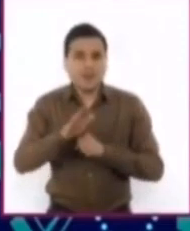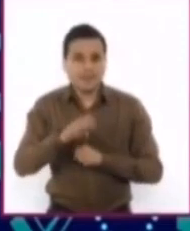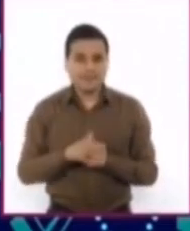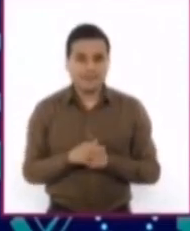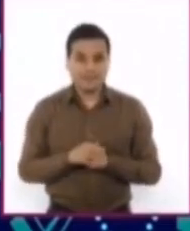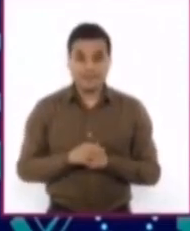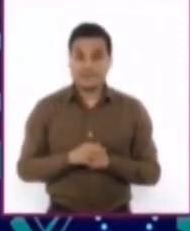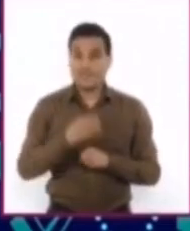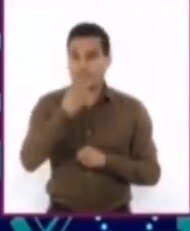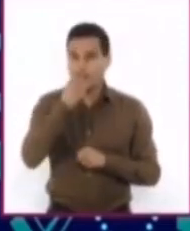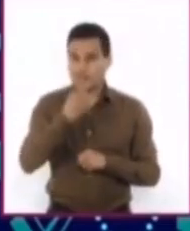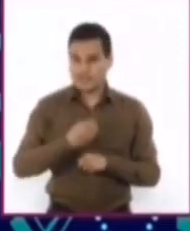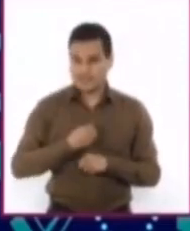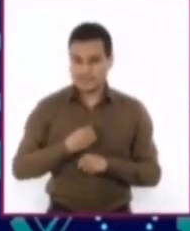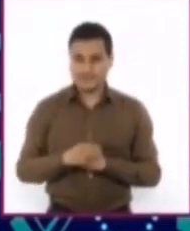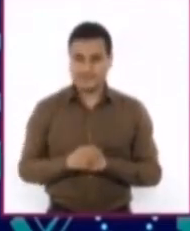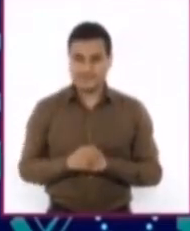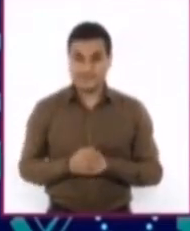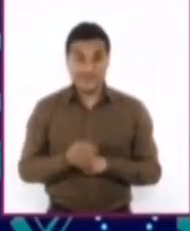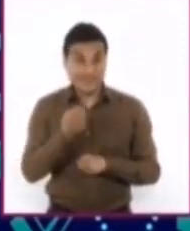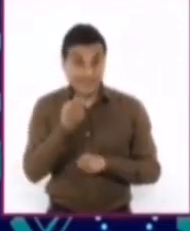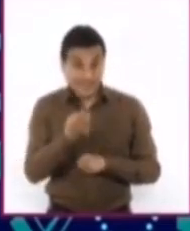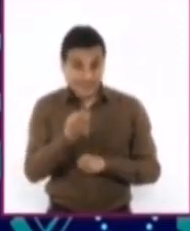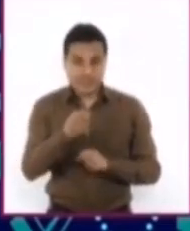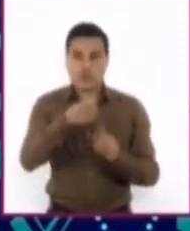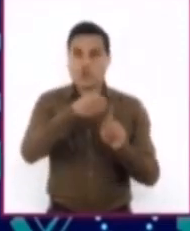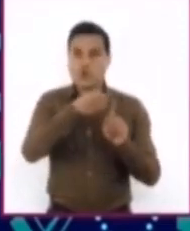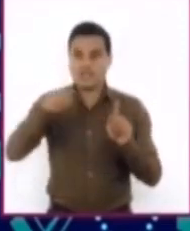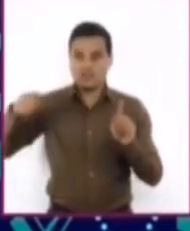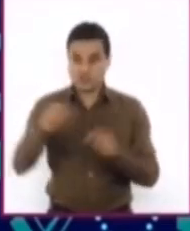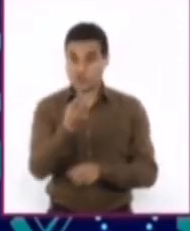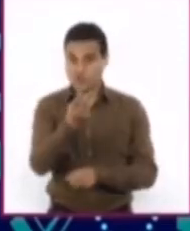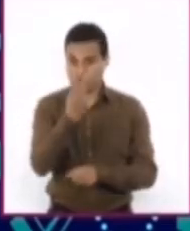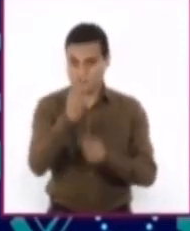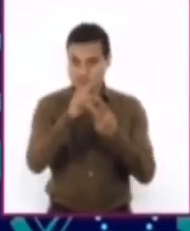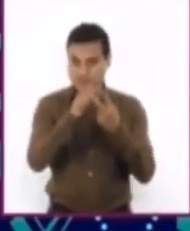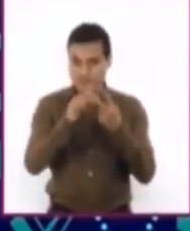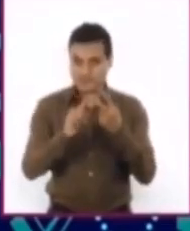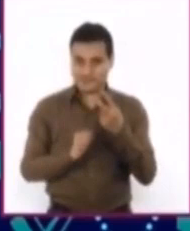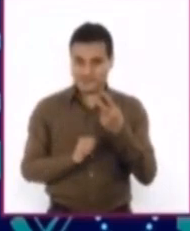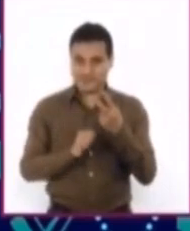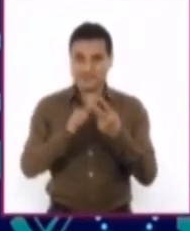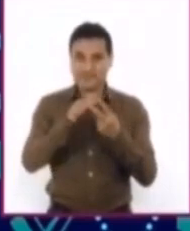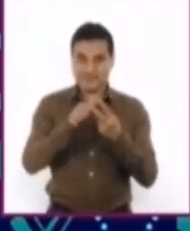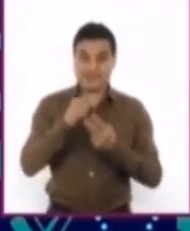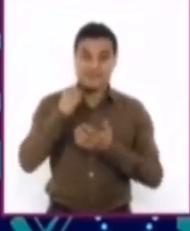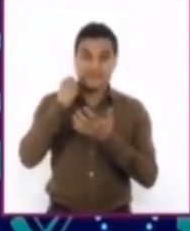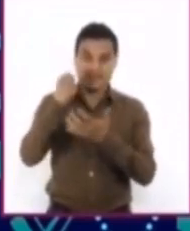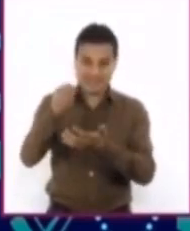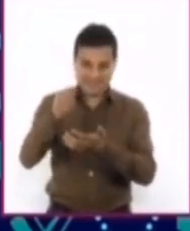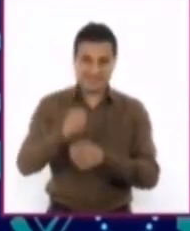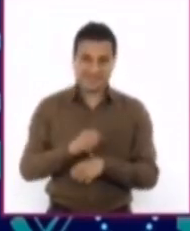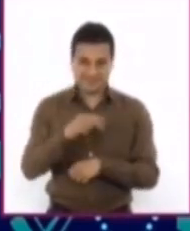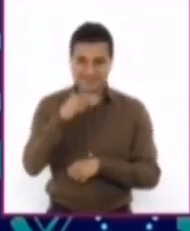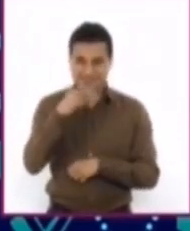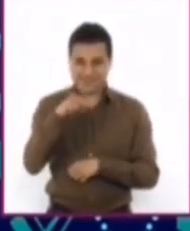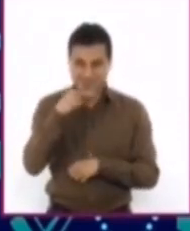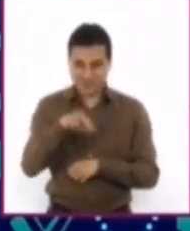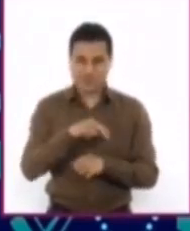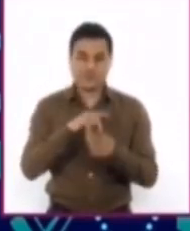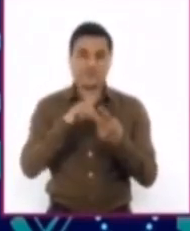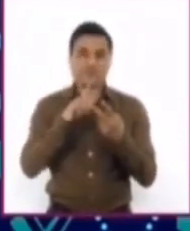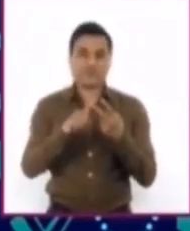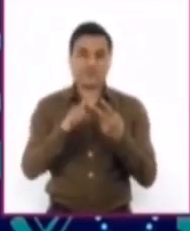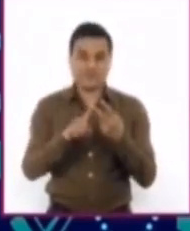también está conformando una oración compuesta con dos verbos conjugados, invertirá y representa. En este ejemplo,